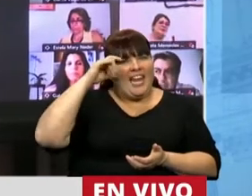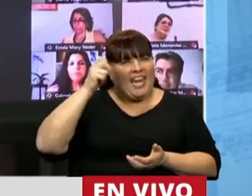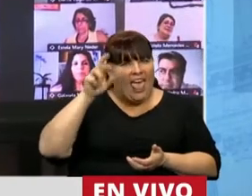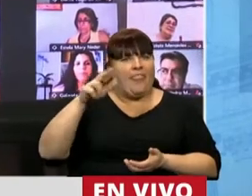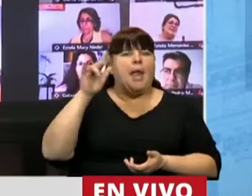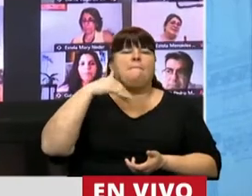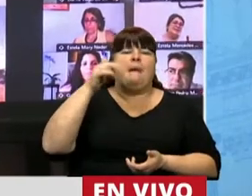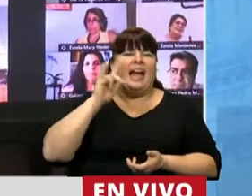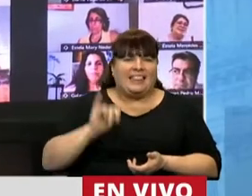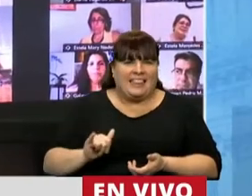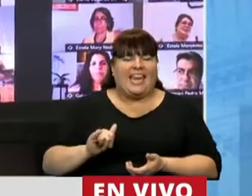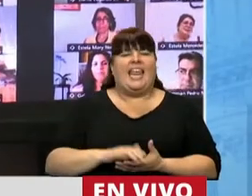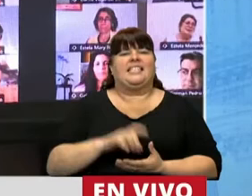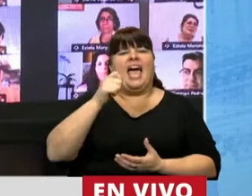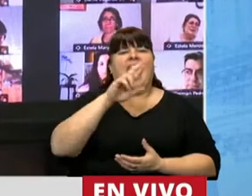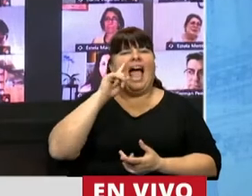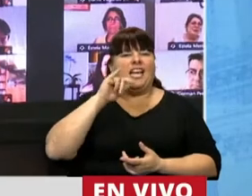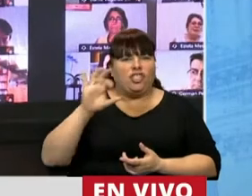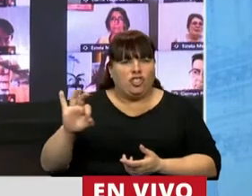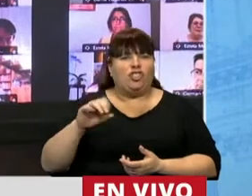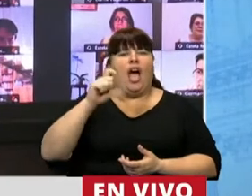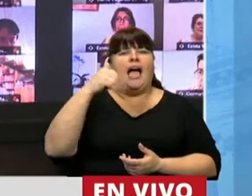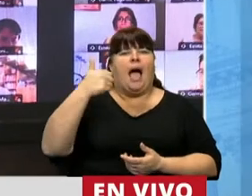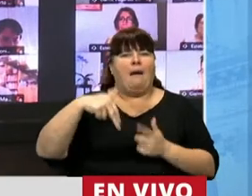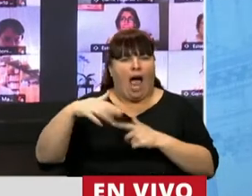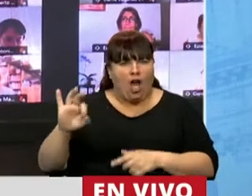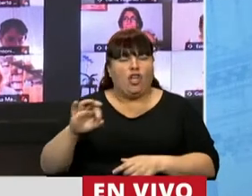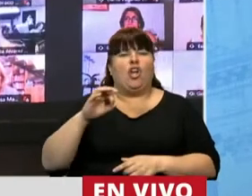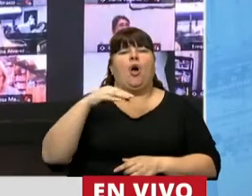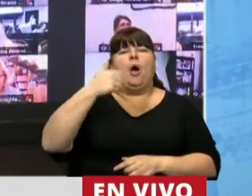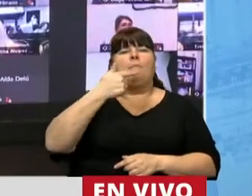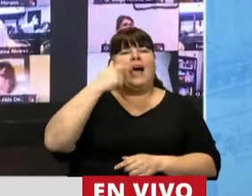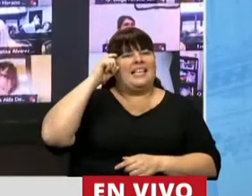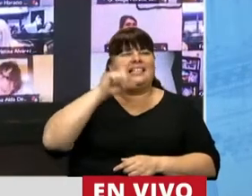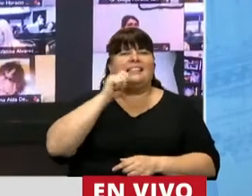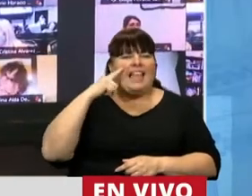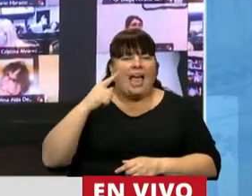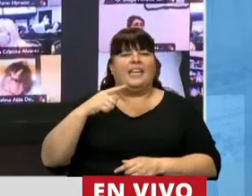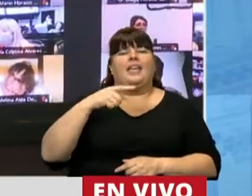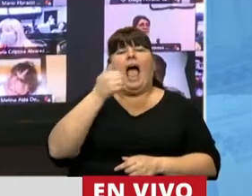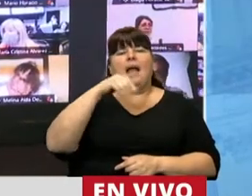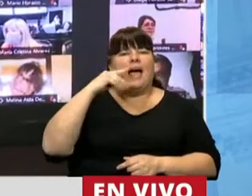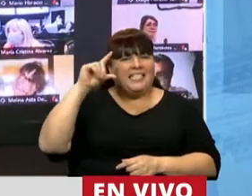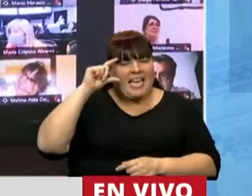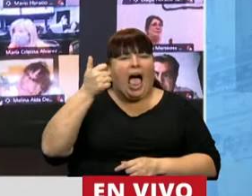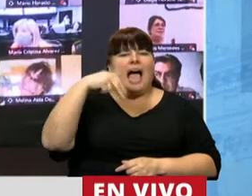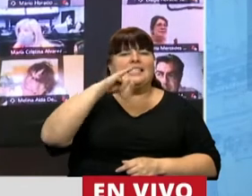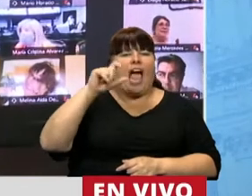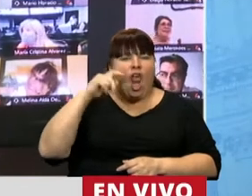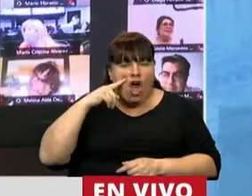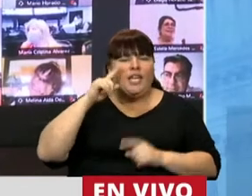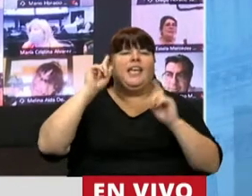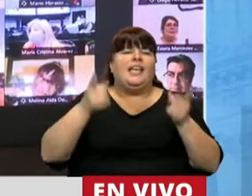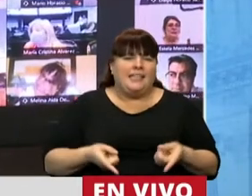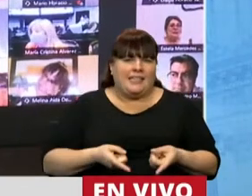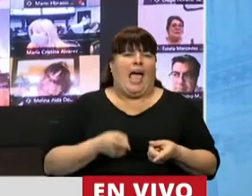Dolores Martínez, María Soledad Carrizo, Graciela Camaño, Vanessa Mazzetani, Claudio Armachea, Pablo Anzaloni, también